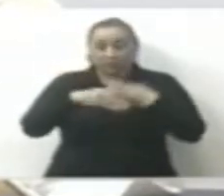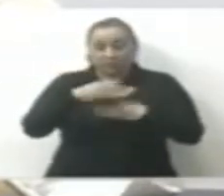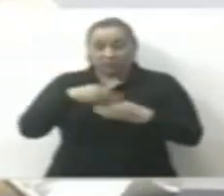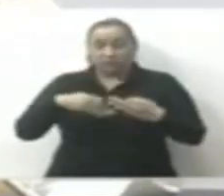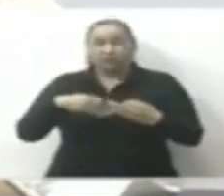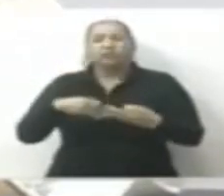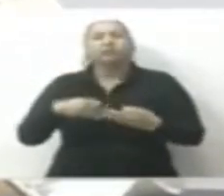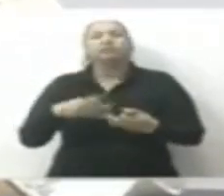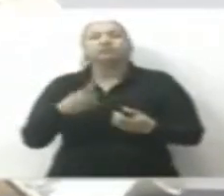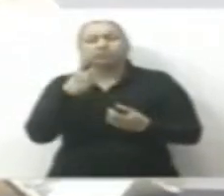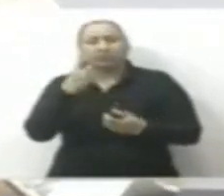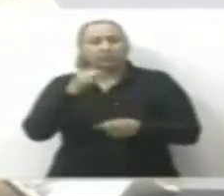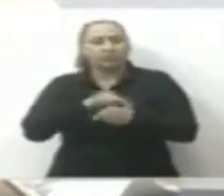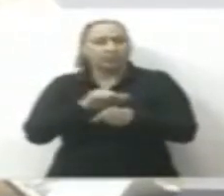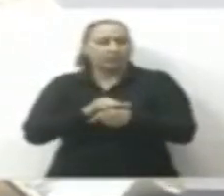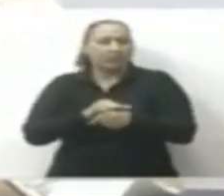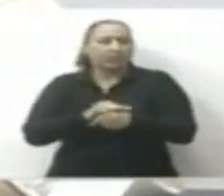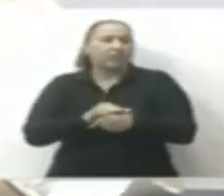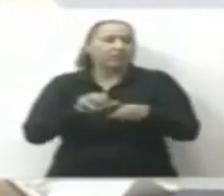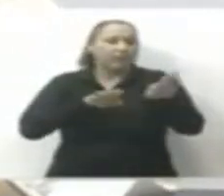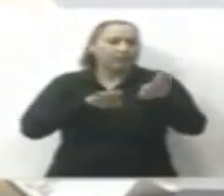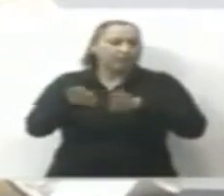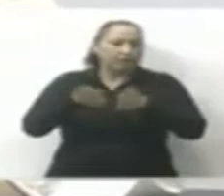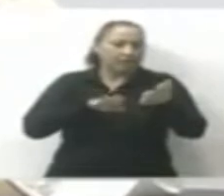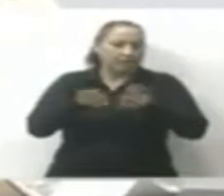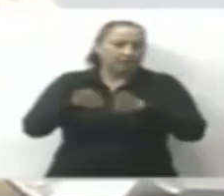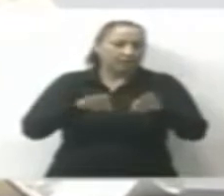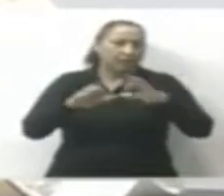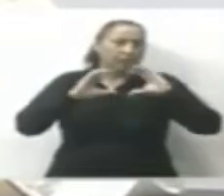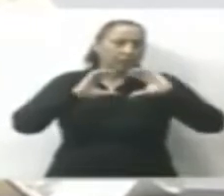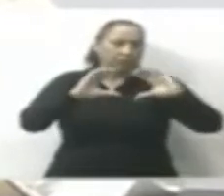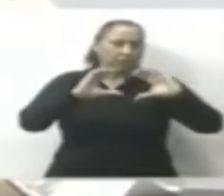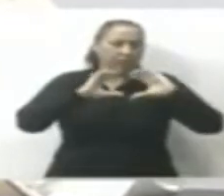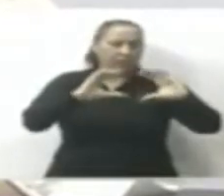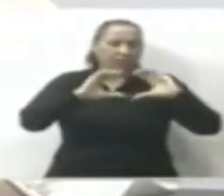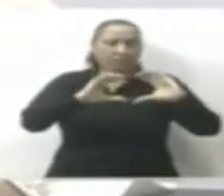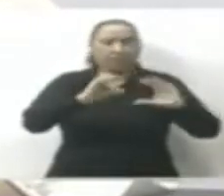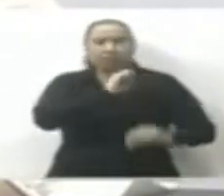les deseo que sea una semana productiva y de cuidado para la salud.